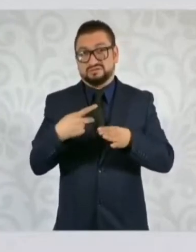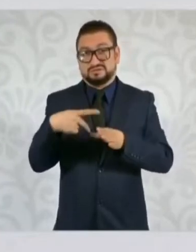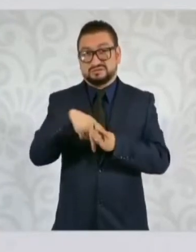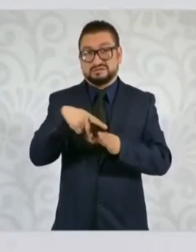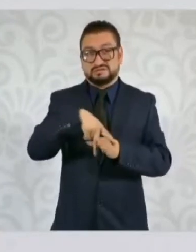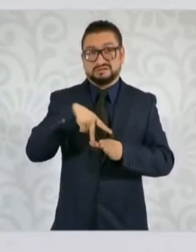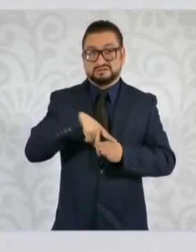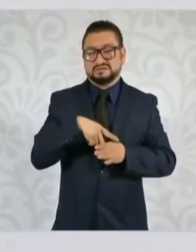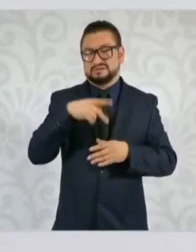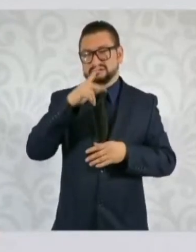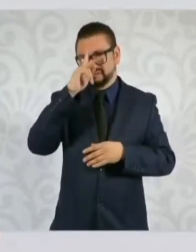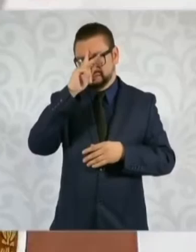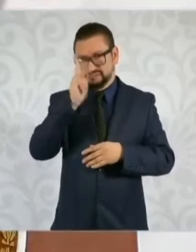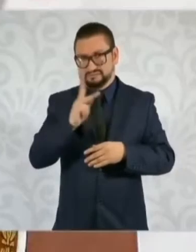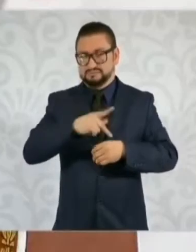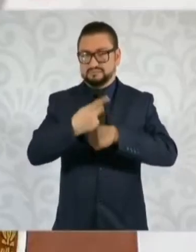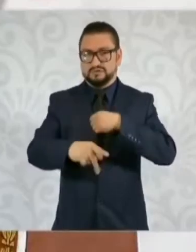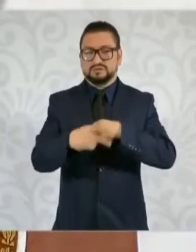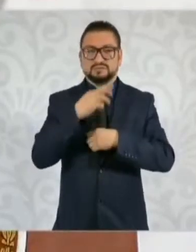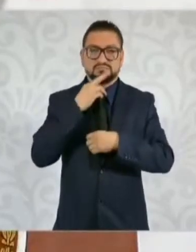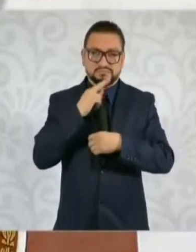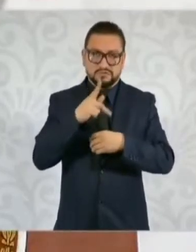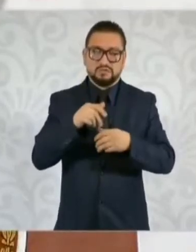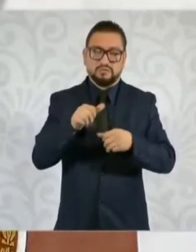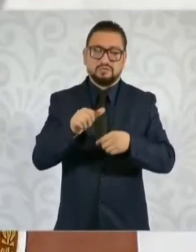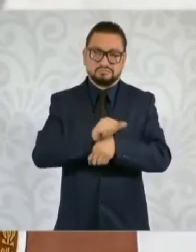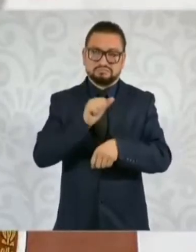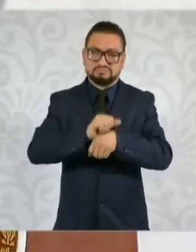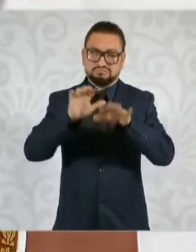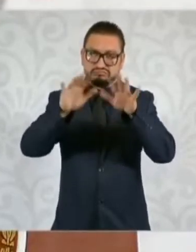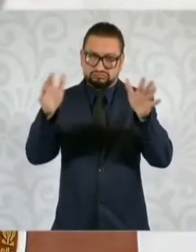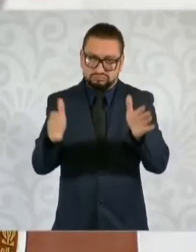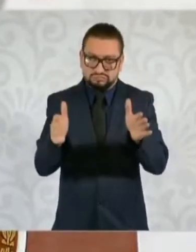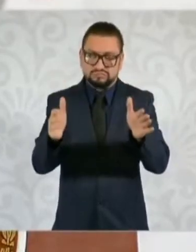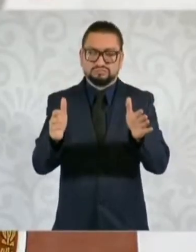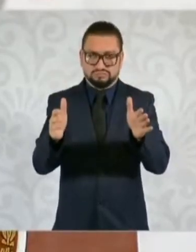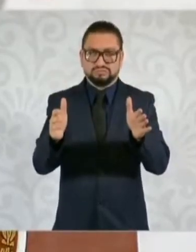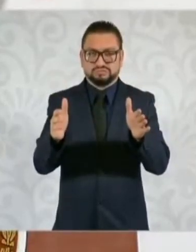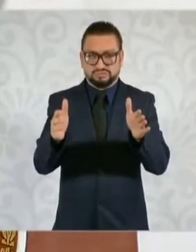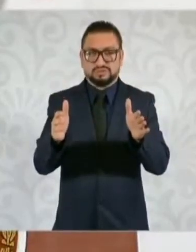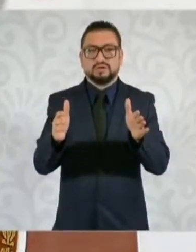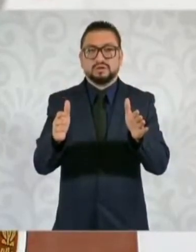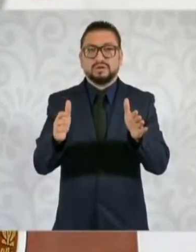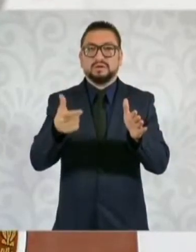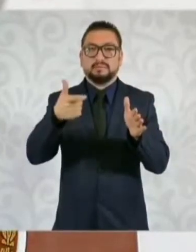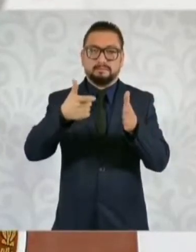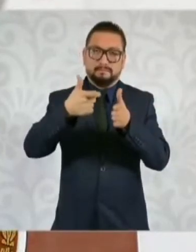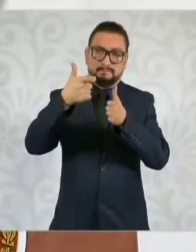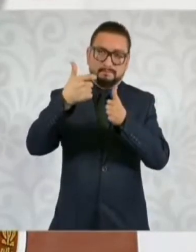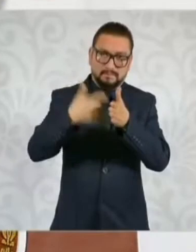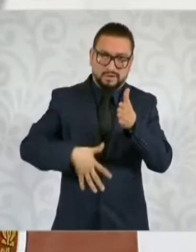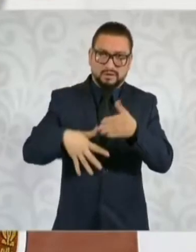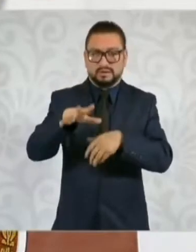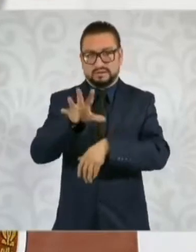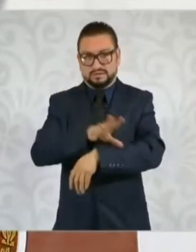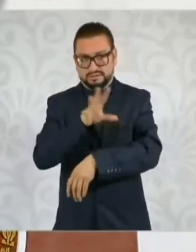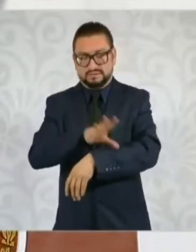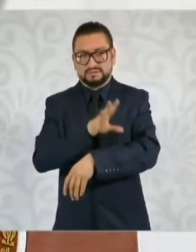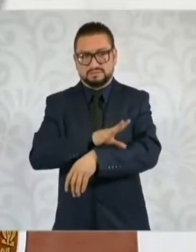y puede ser muy riesgosa. Entonces, la idea es hacer un auto compacto barato, eléctrico,